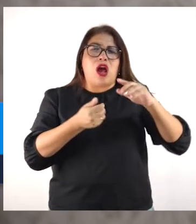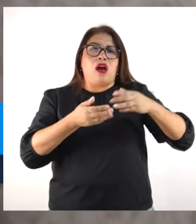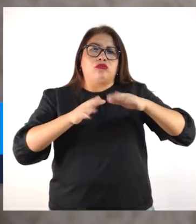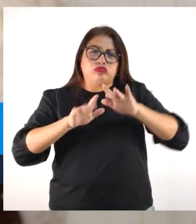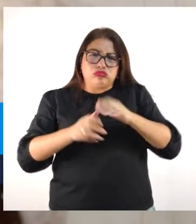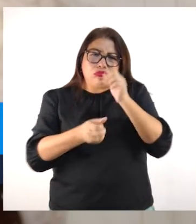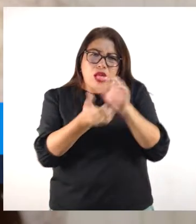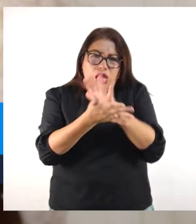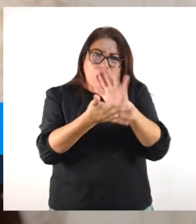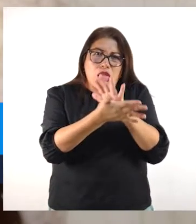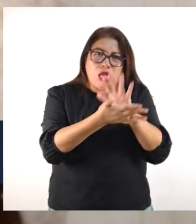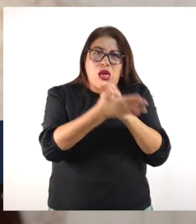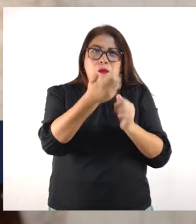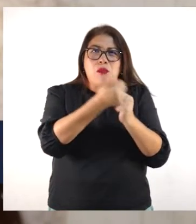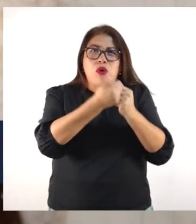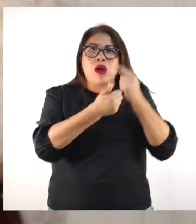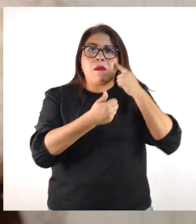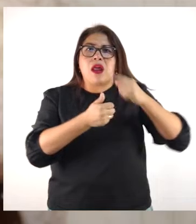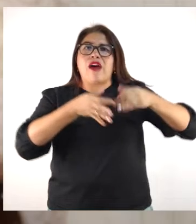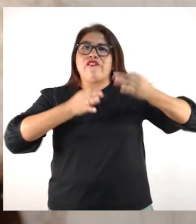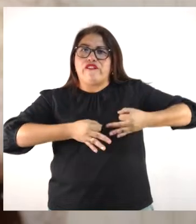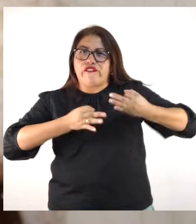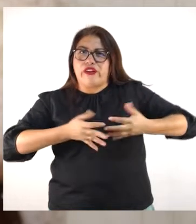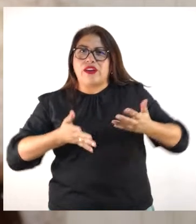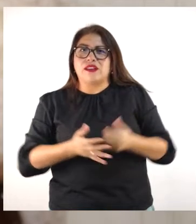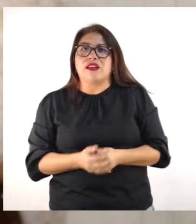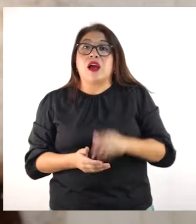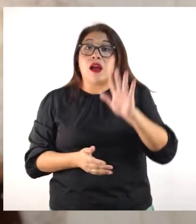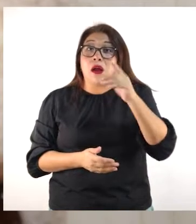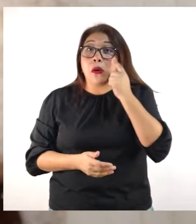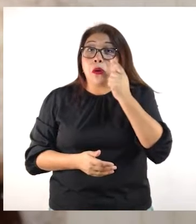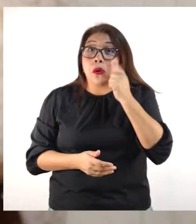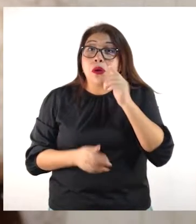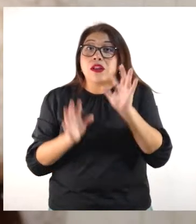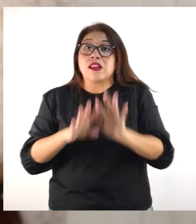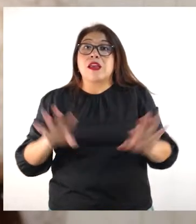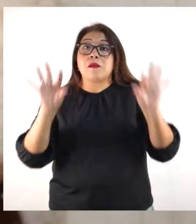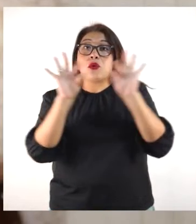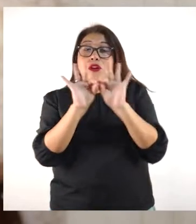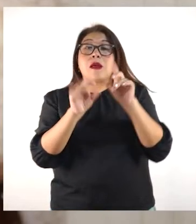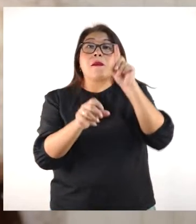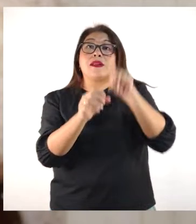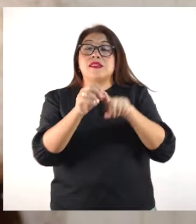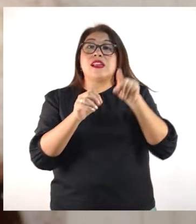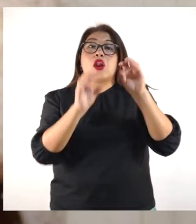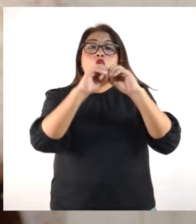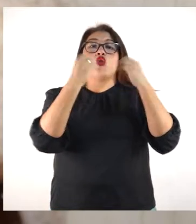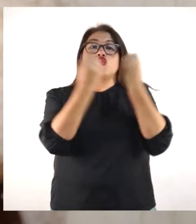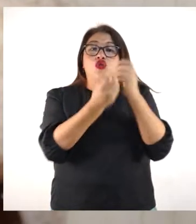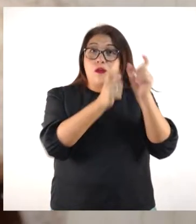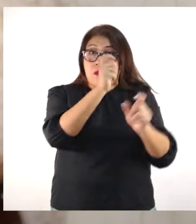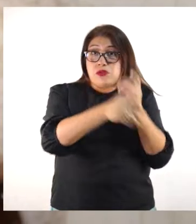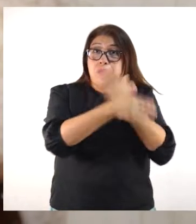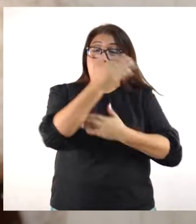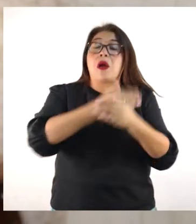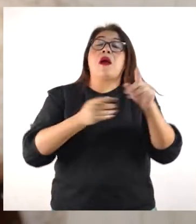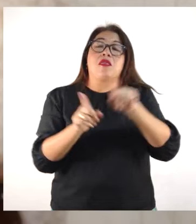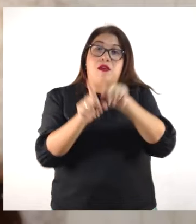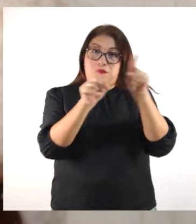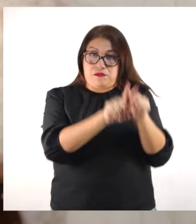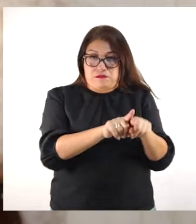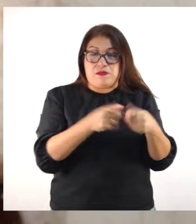importante eso. Pero también, ojo, pueden participar las organizaciones de personas con discapacidad, ¿no? Y ahí